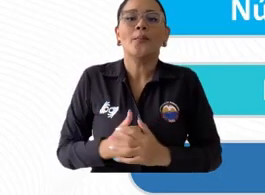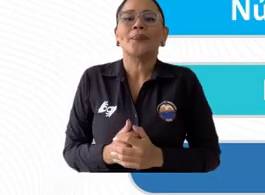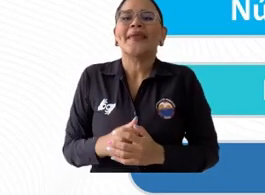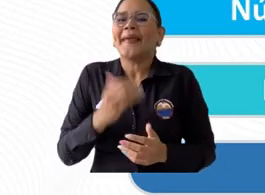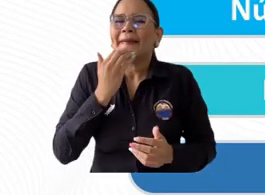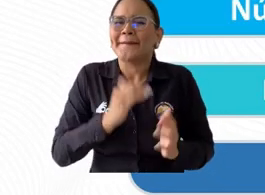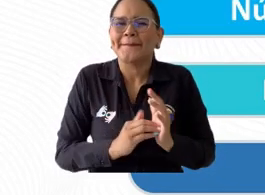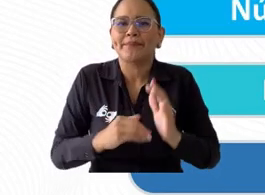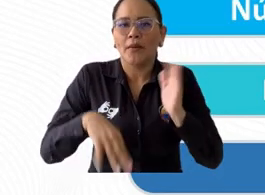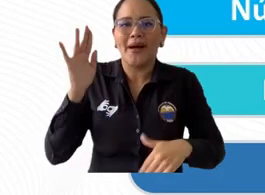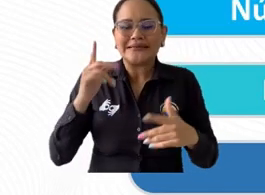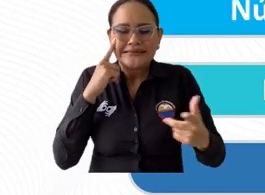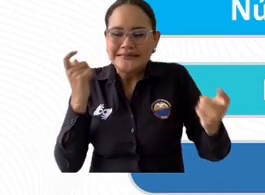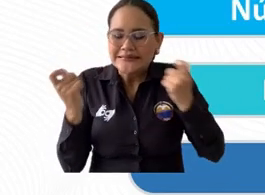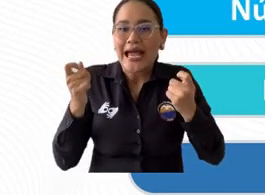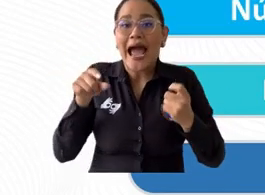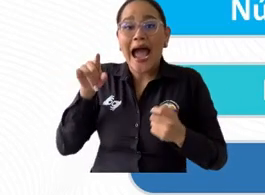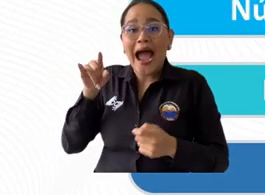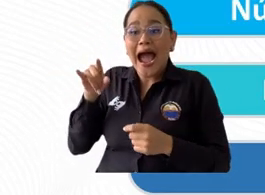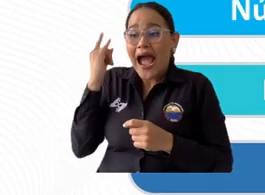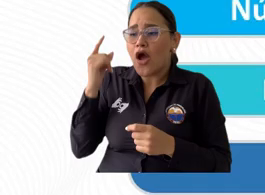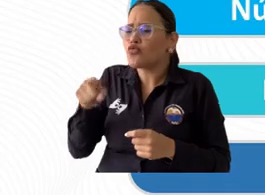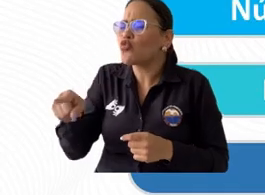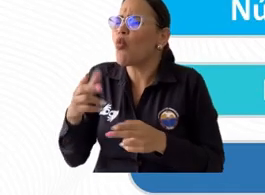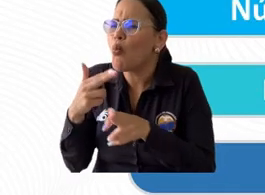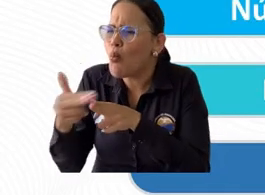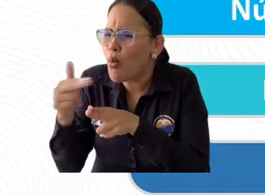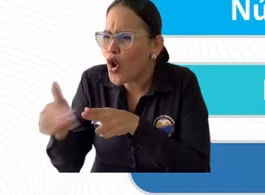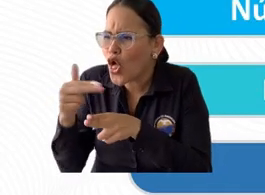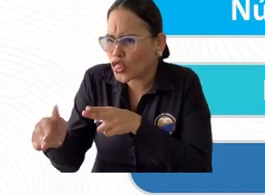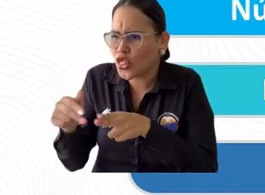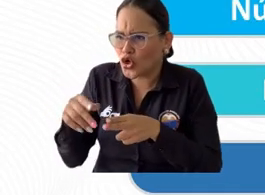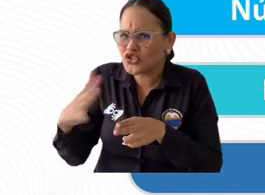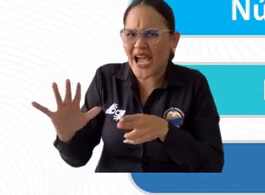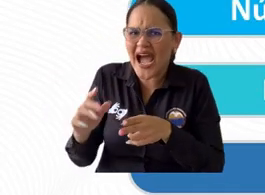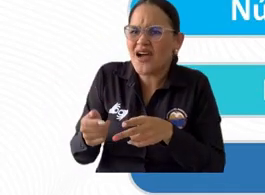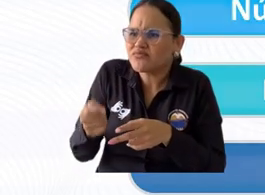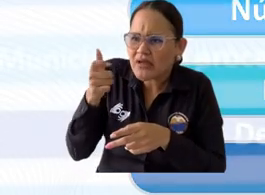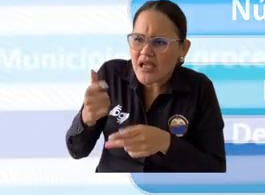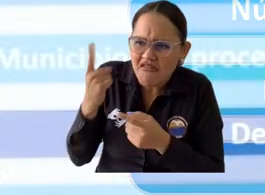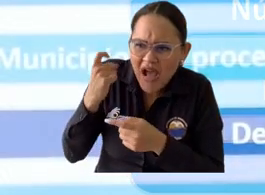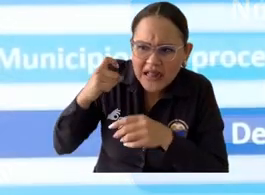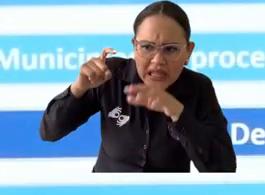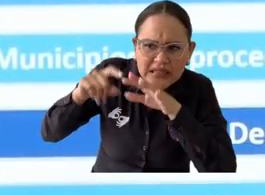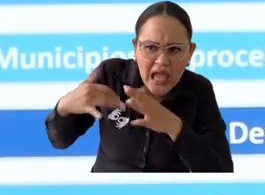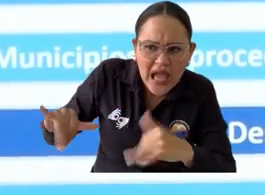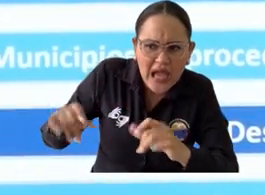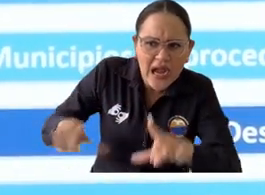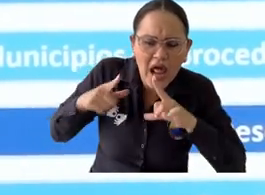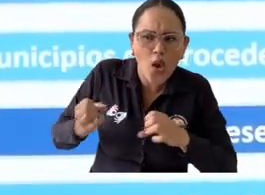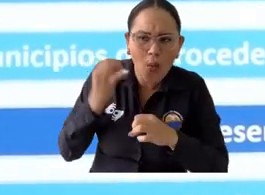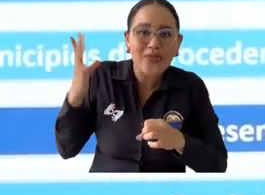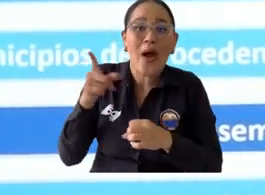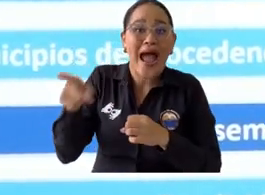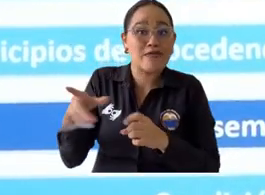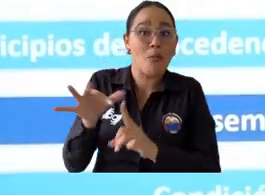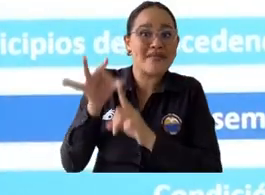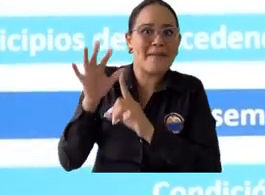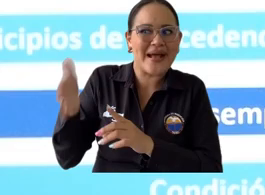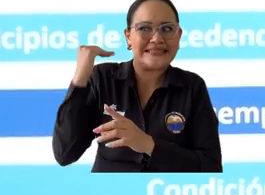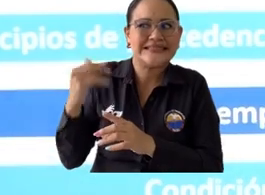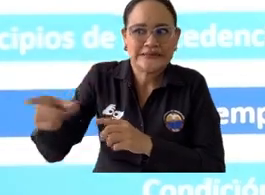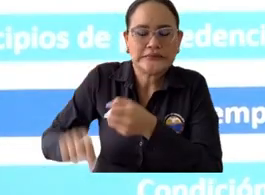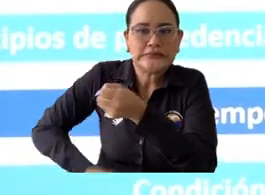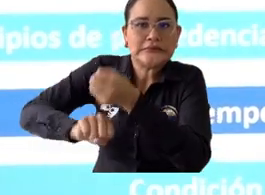institución es decir tratar de priorizar aquellos que le falta menos tiempo para cumplir municipios de procedencia según el colegio donde vienen